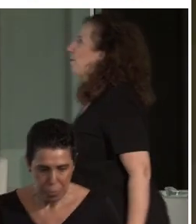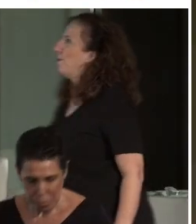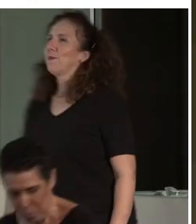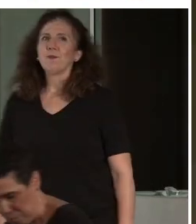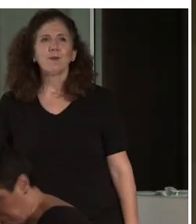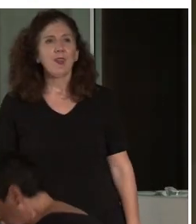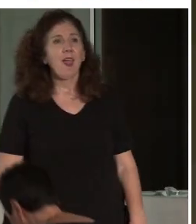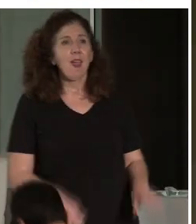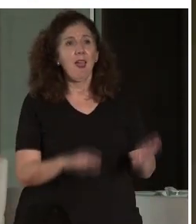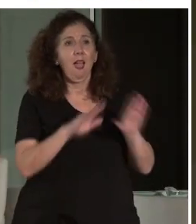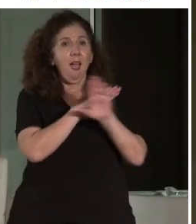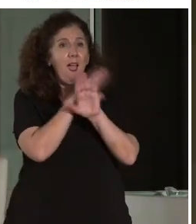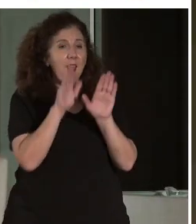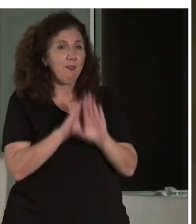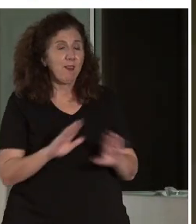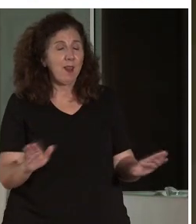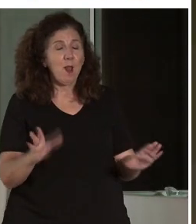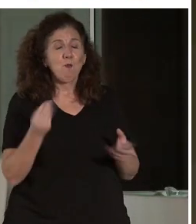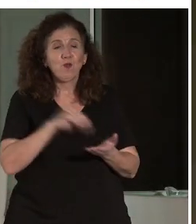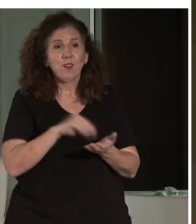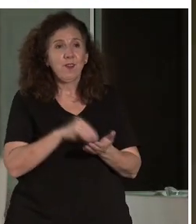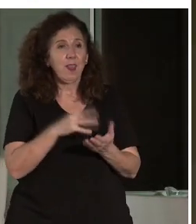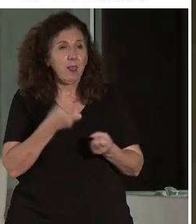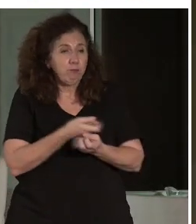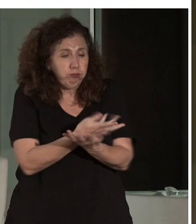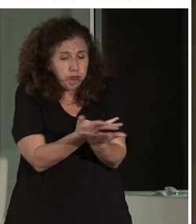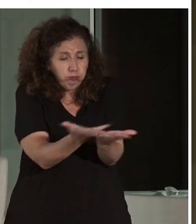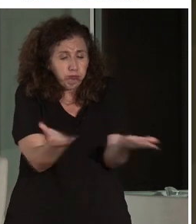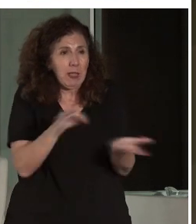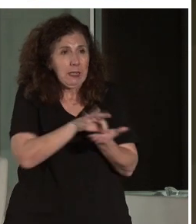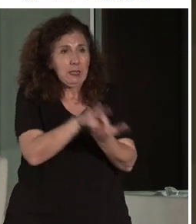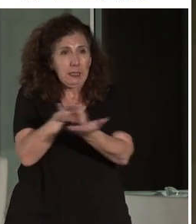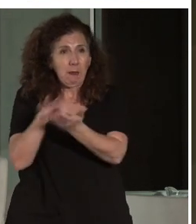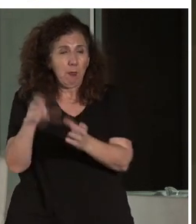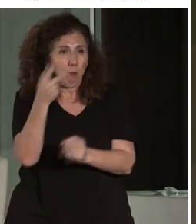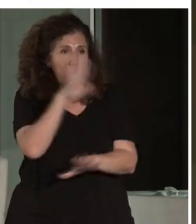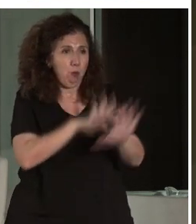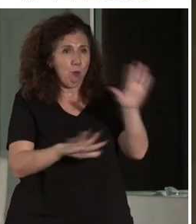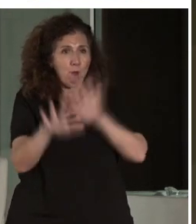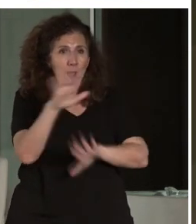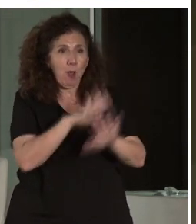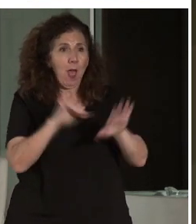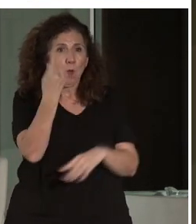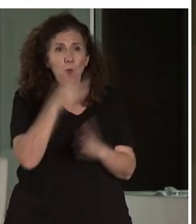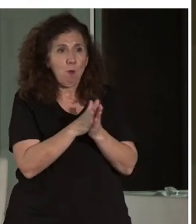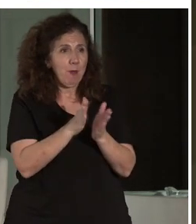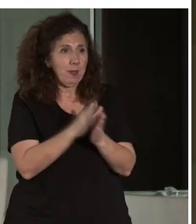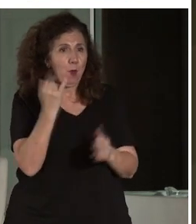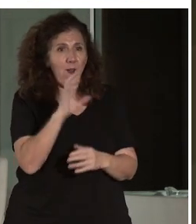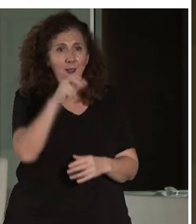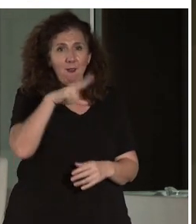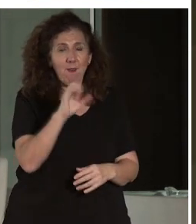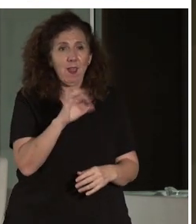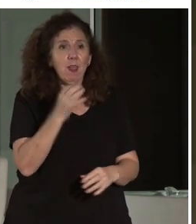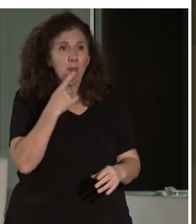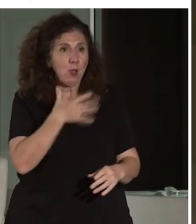diferentes servicios para las diferentes accesibilidades y, como decía un compañero tuyo, Javier, en la mesa, es que yo quiero